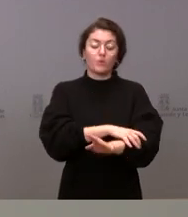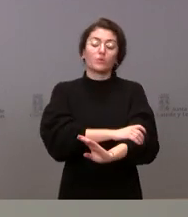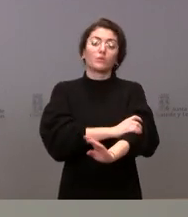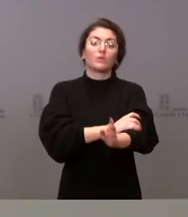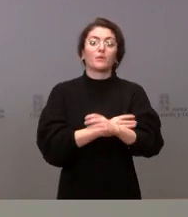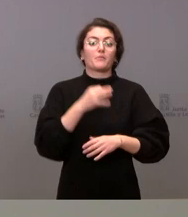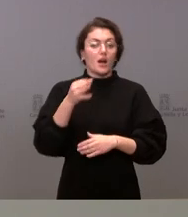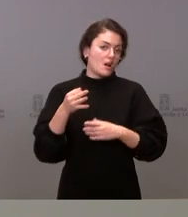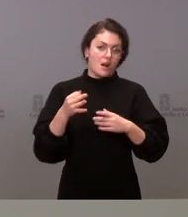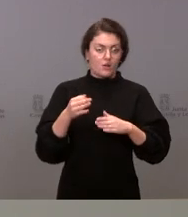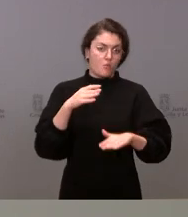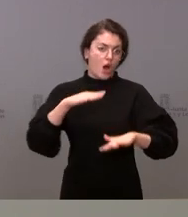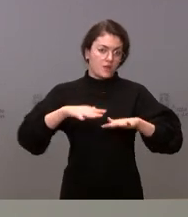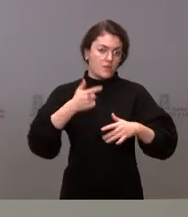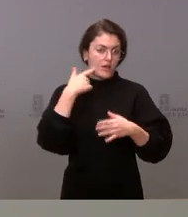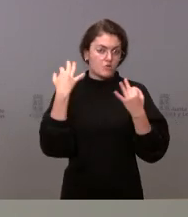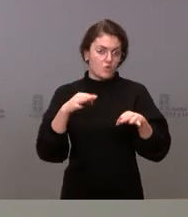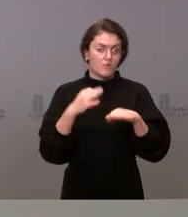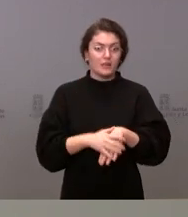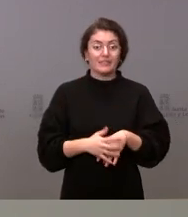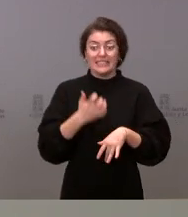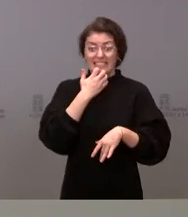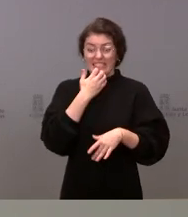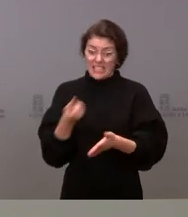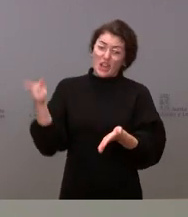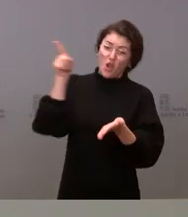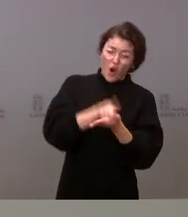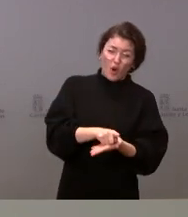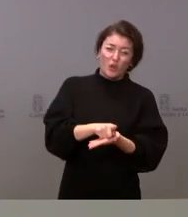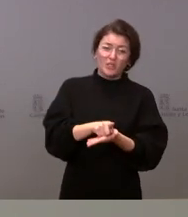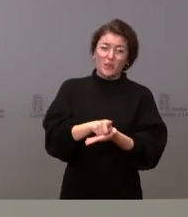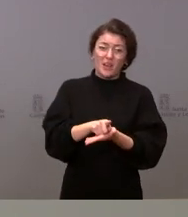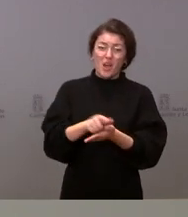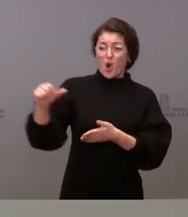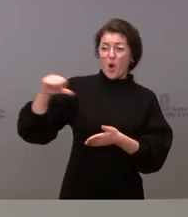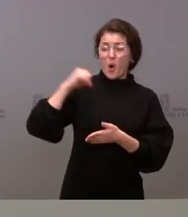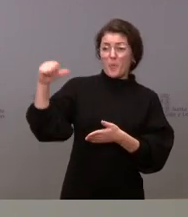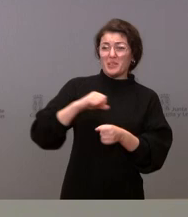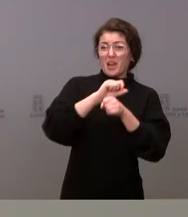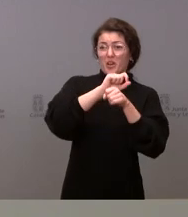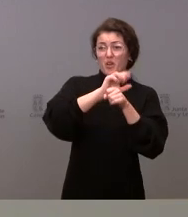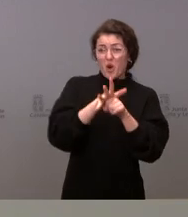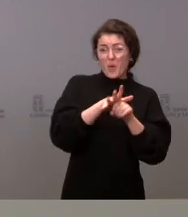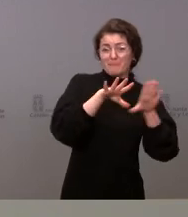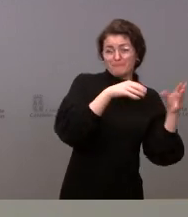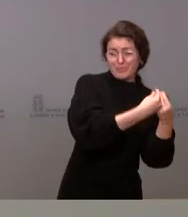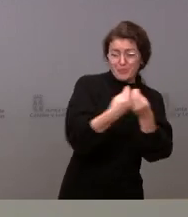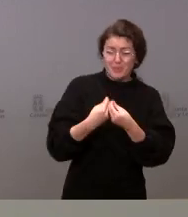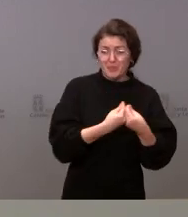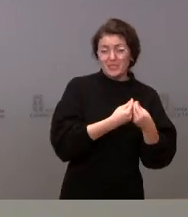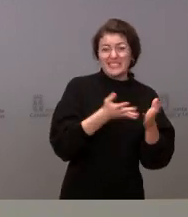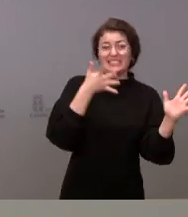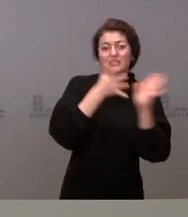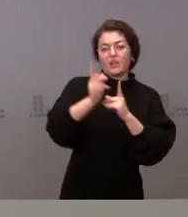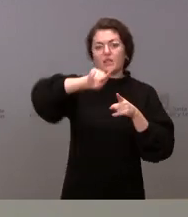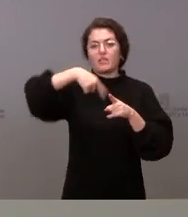normal. Si volvemos otra vez a llenar nuestros centros sanitarios de COVID, evidentemente volveremos a tener retrasos en